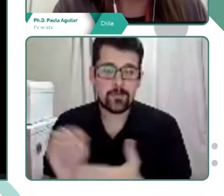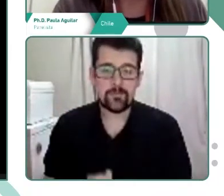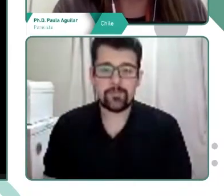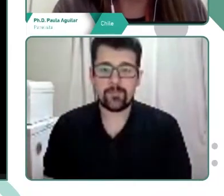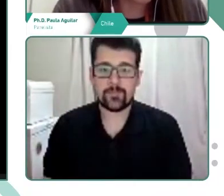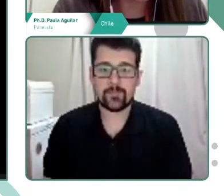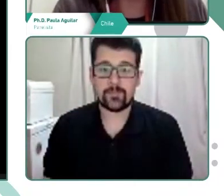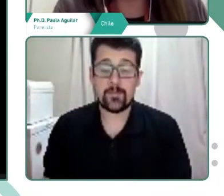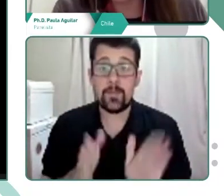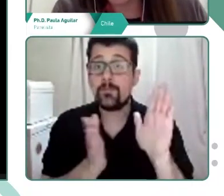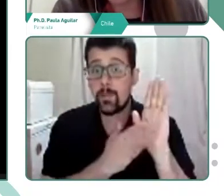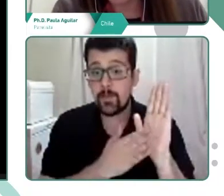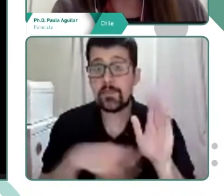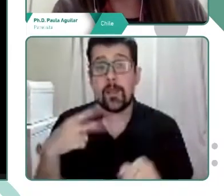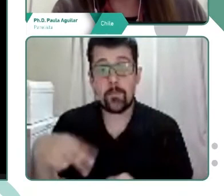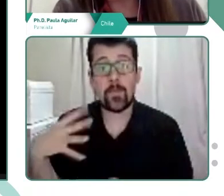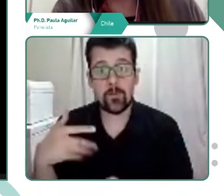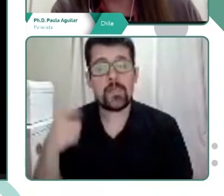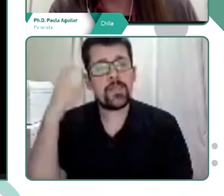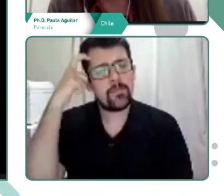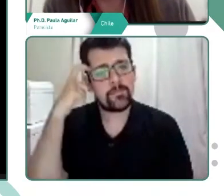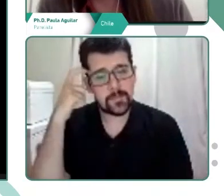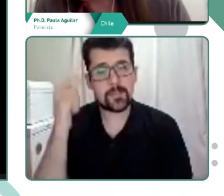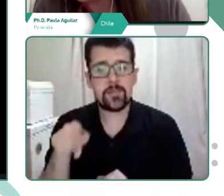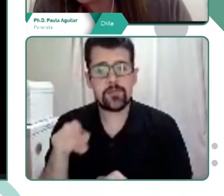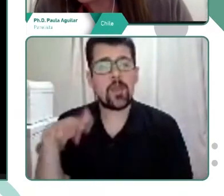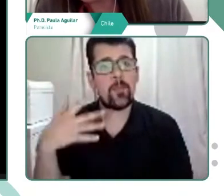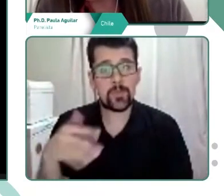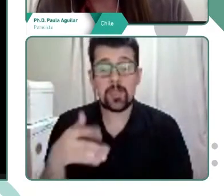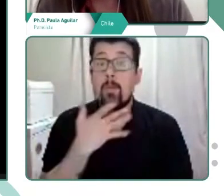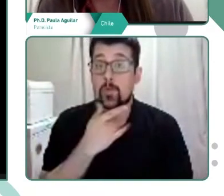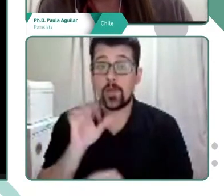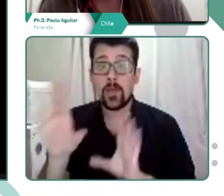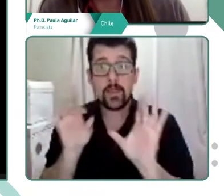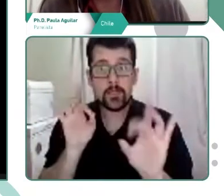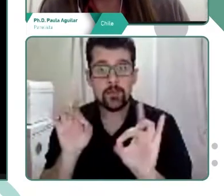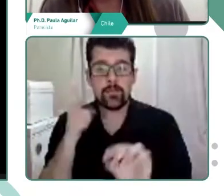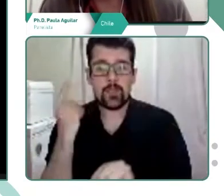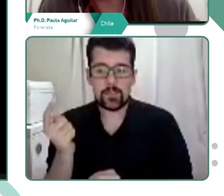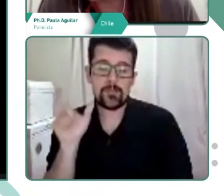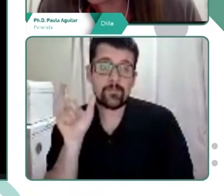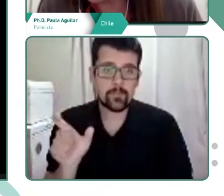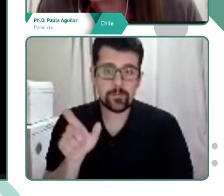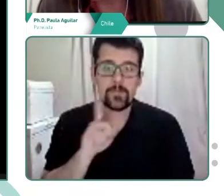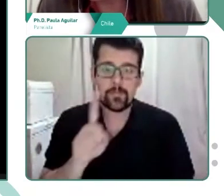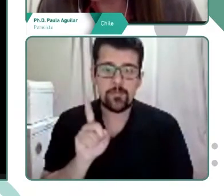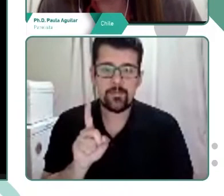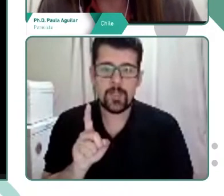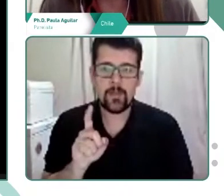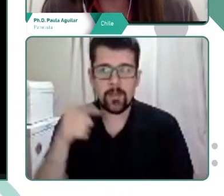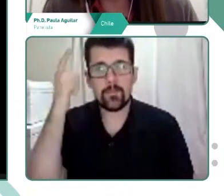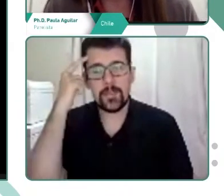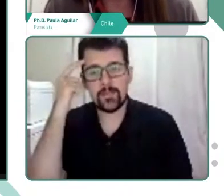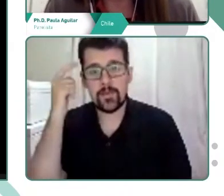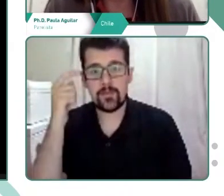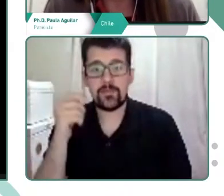y que evidencia valores y creencias. Eso es sumamente relevante, porque la elección de esa persona a quien homenajearon cada uno de los profesores,